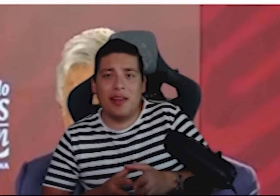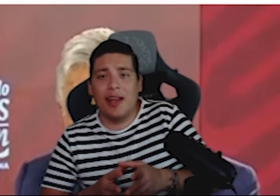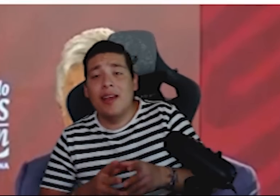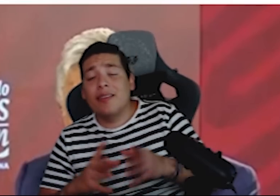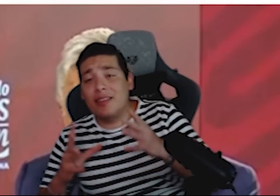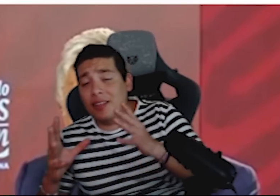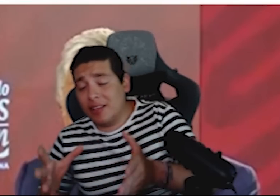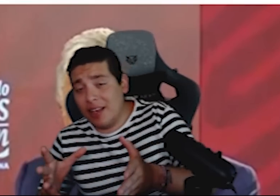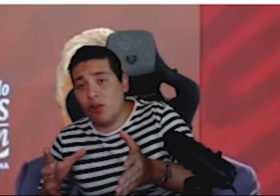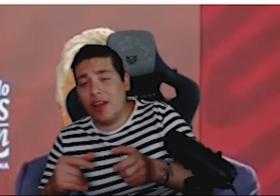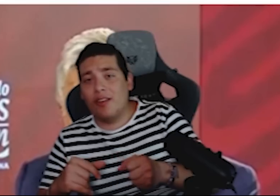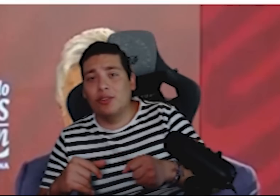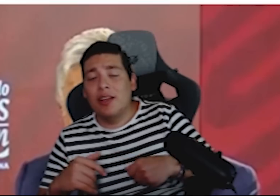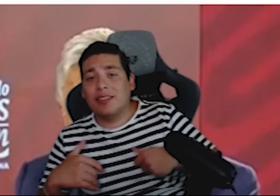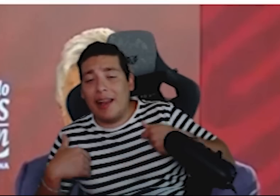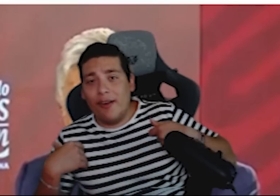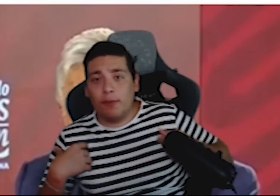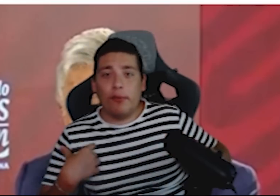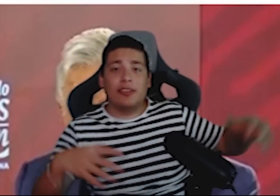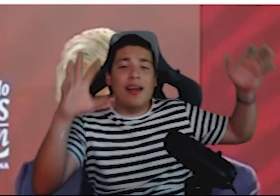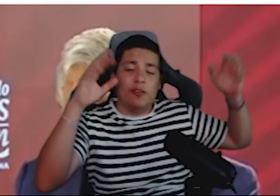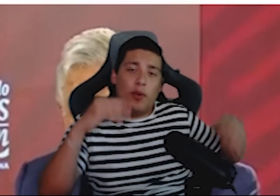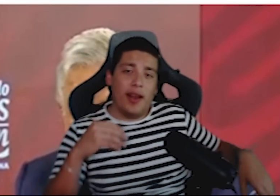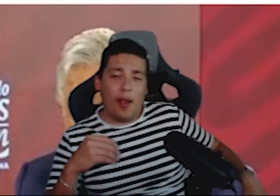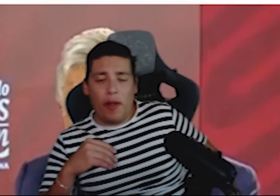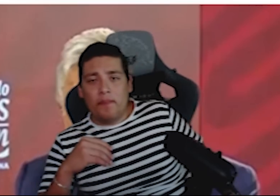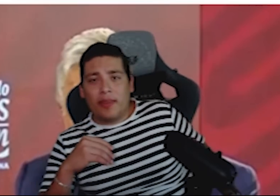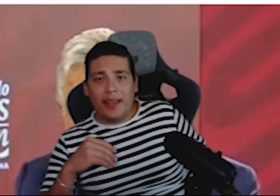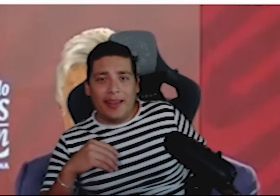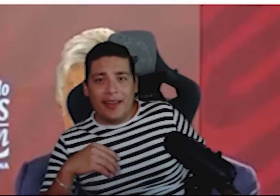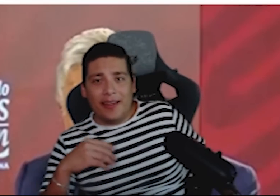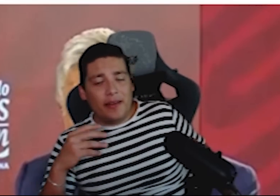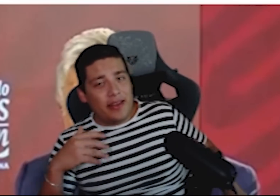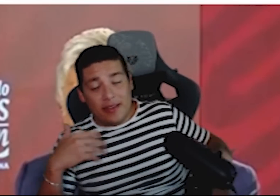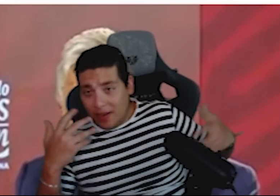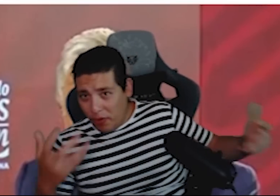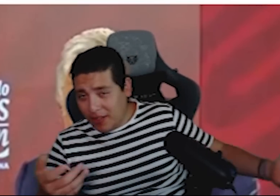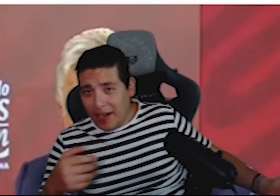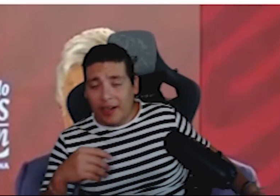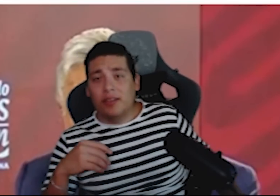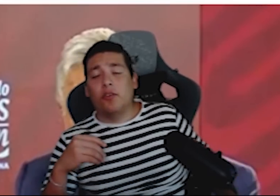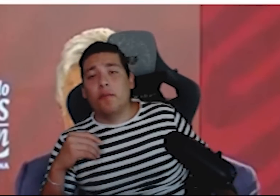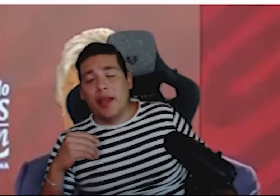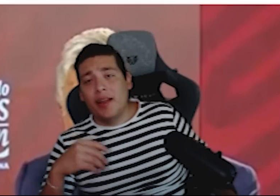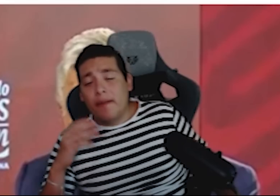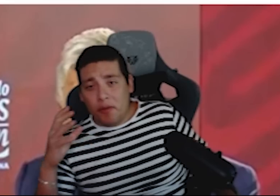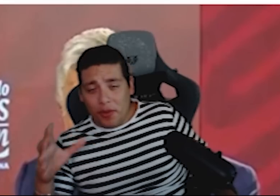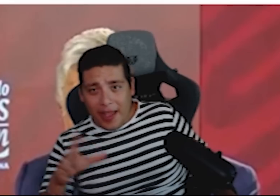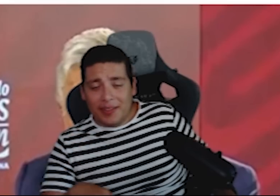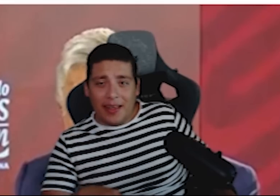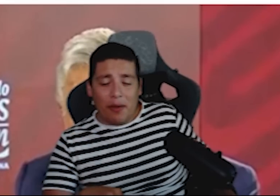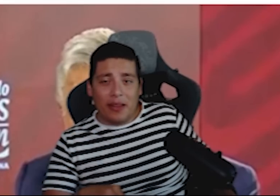dentro de la mina cinco de ellos salieron expulsados por el agua y se encuentran con bien